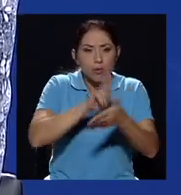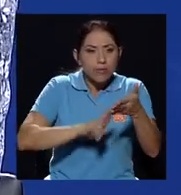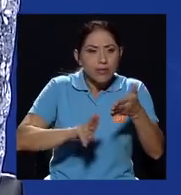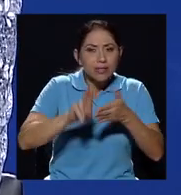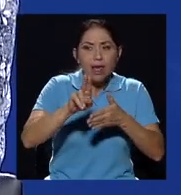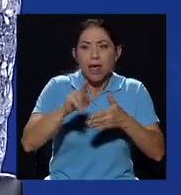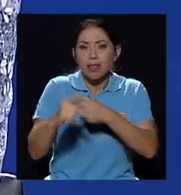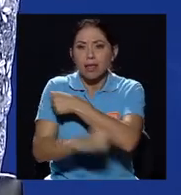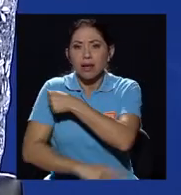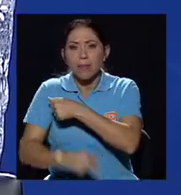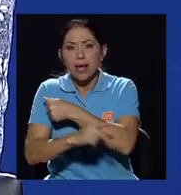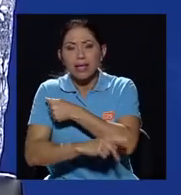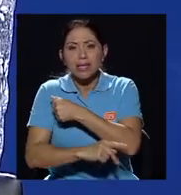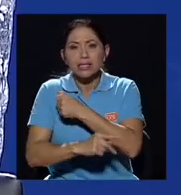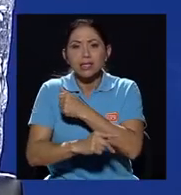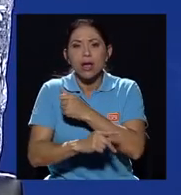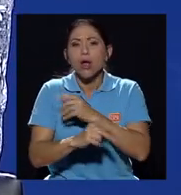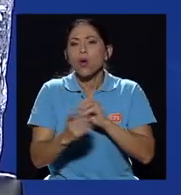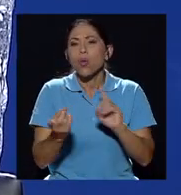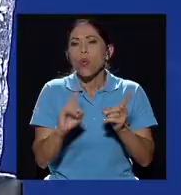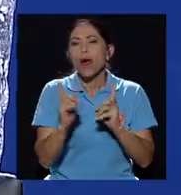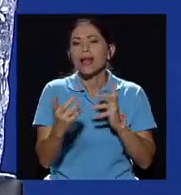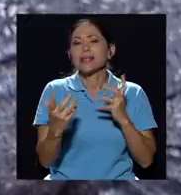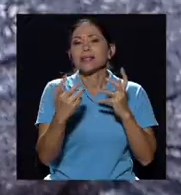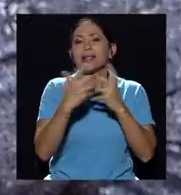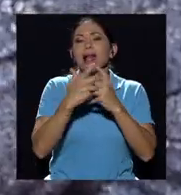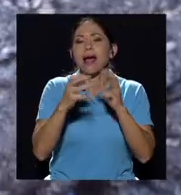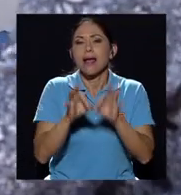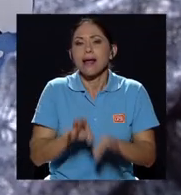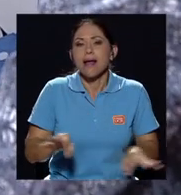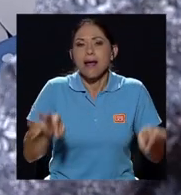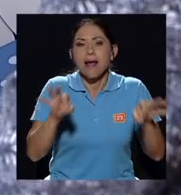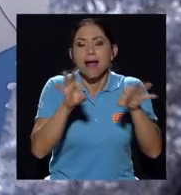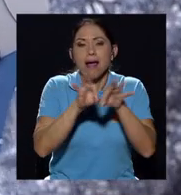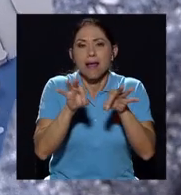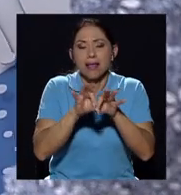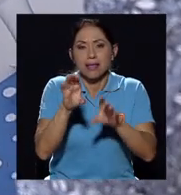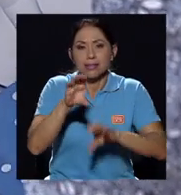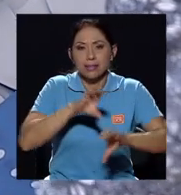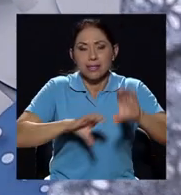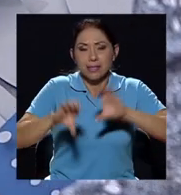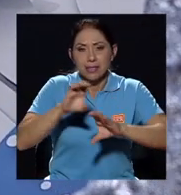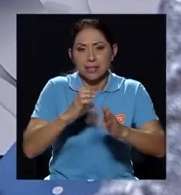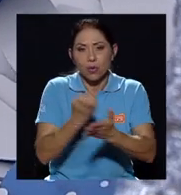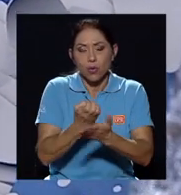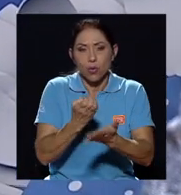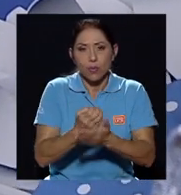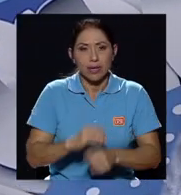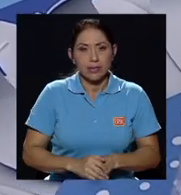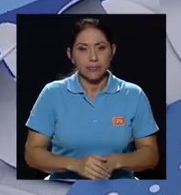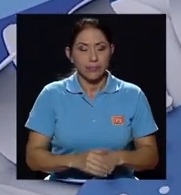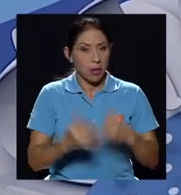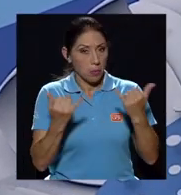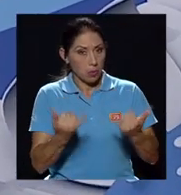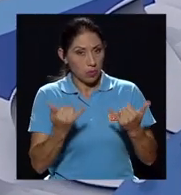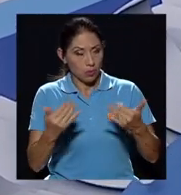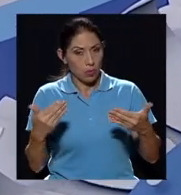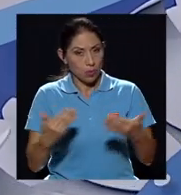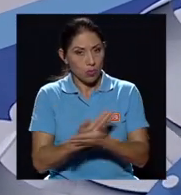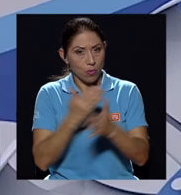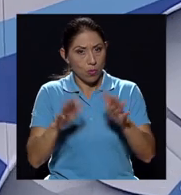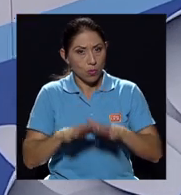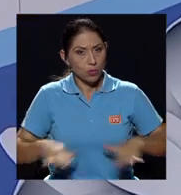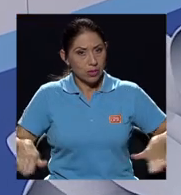las ciencias económicas? Bueno, hay dos elementos fundamentales para mí, digamos, dentro de este nuevo contexto, digamos, que tenemos.